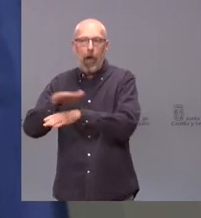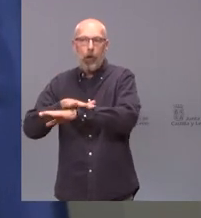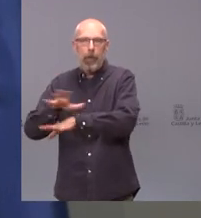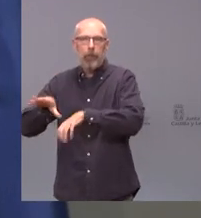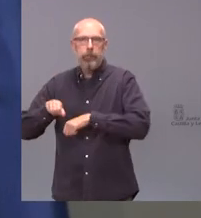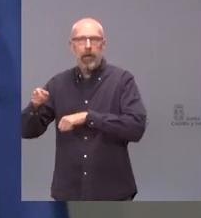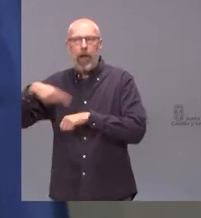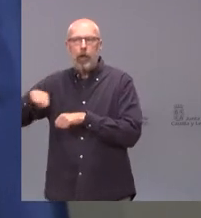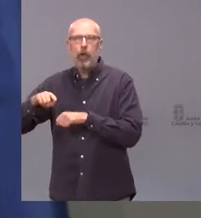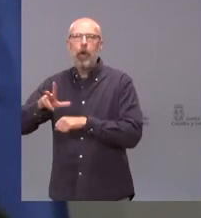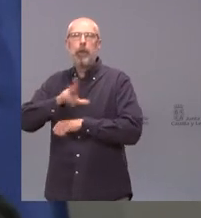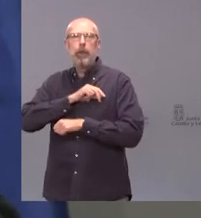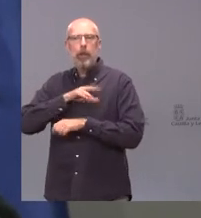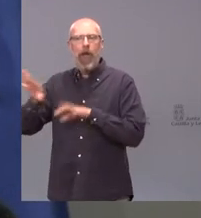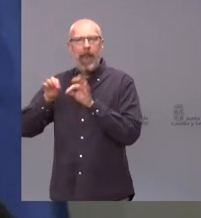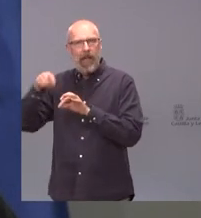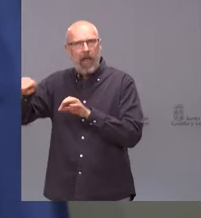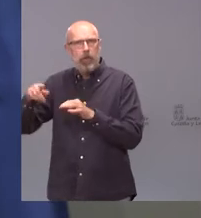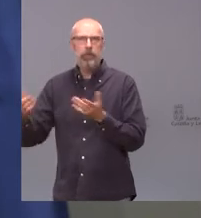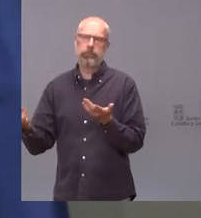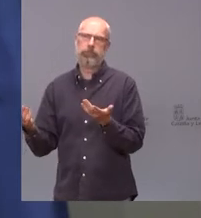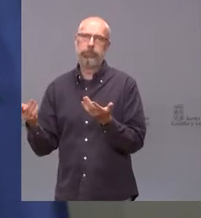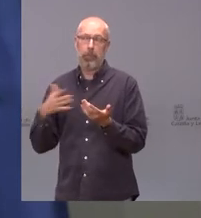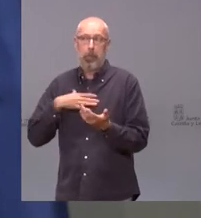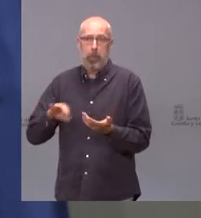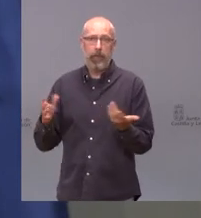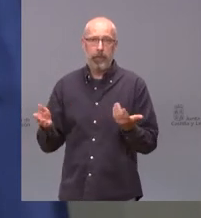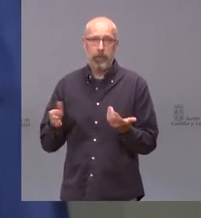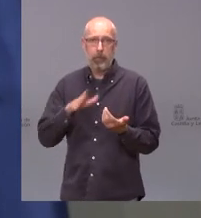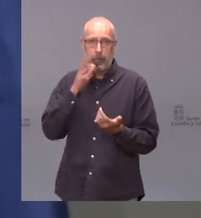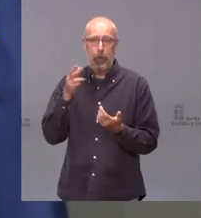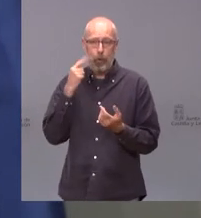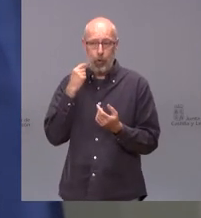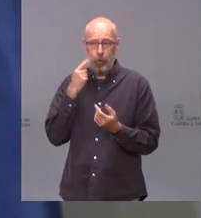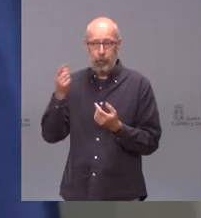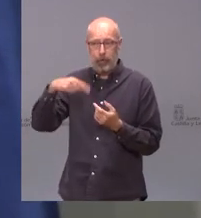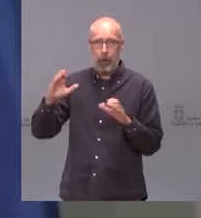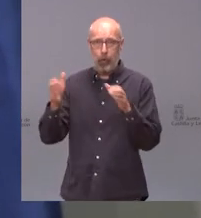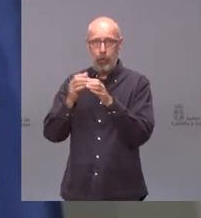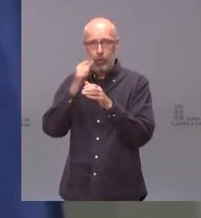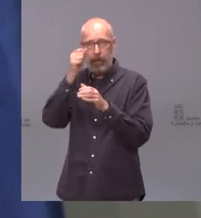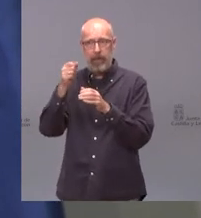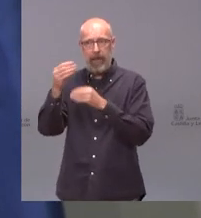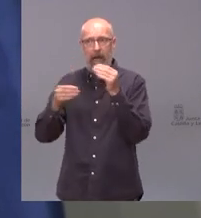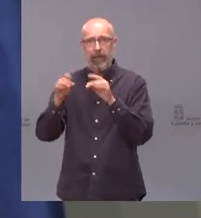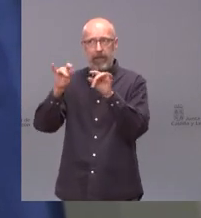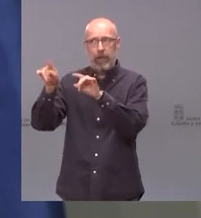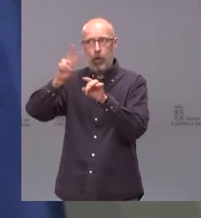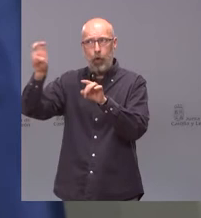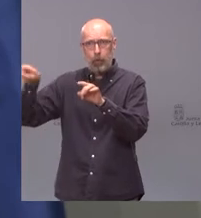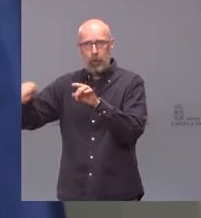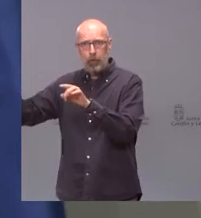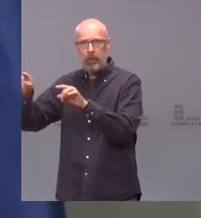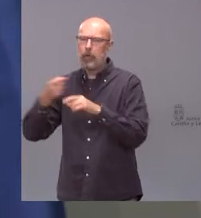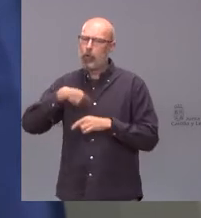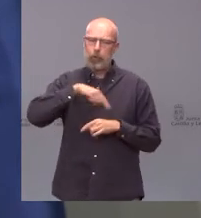Es posible por las costumbres que hemos visto al Partido Socialista en otros territorios, pero nosotros no lo hacemos. Nosotros